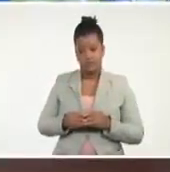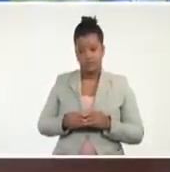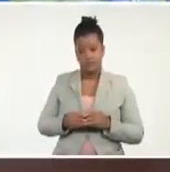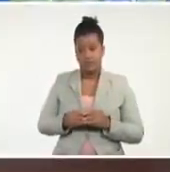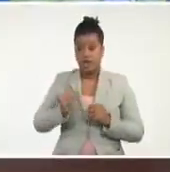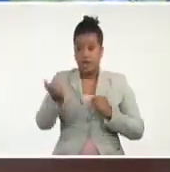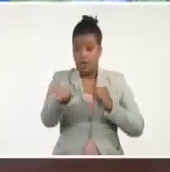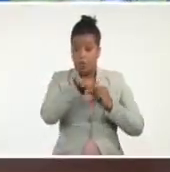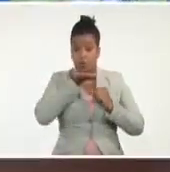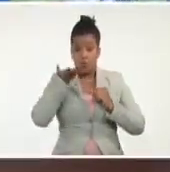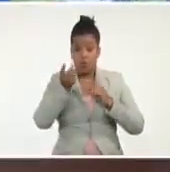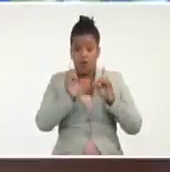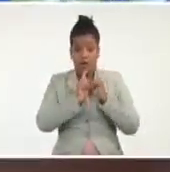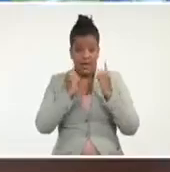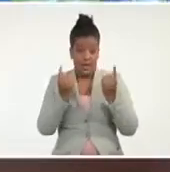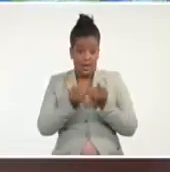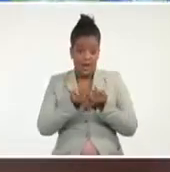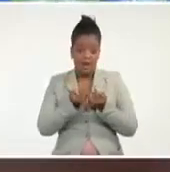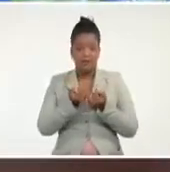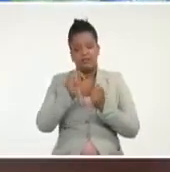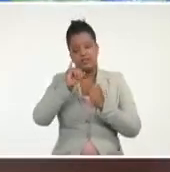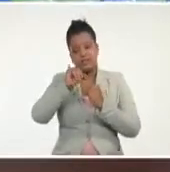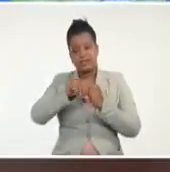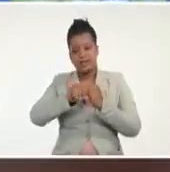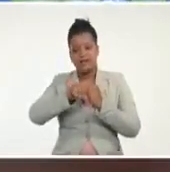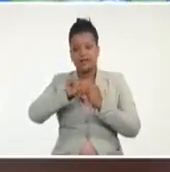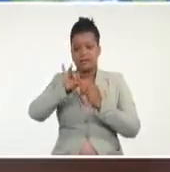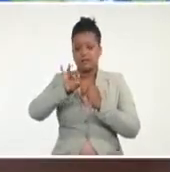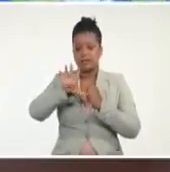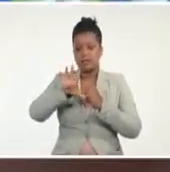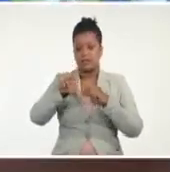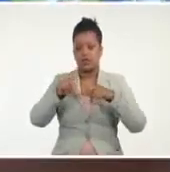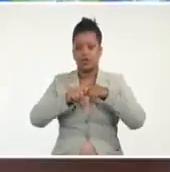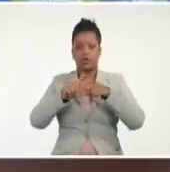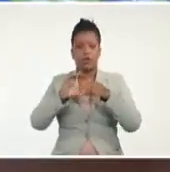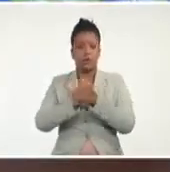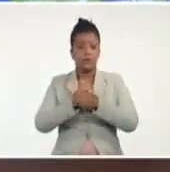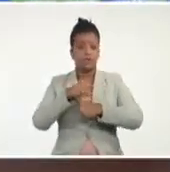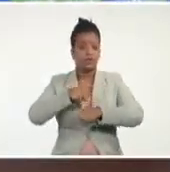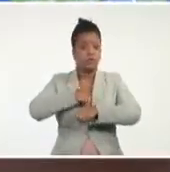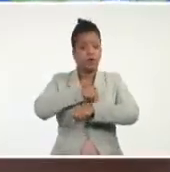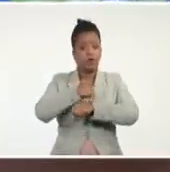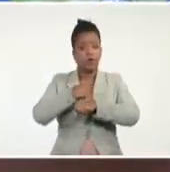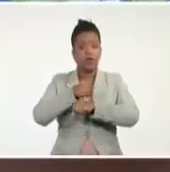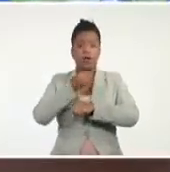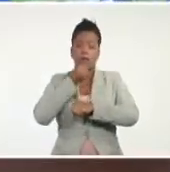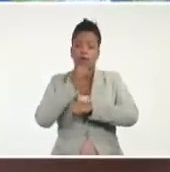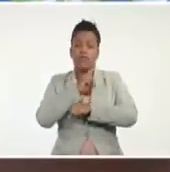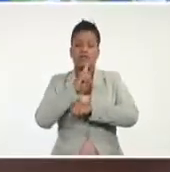que ya les dio entre 60 y 75 kilómetros por hora sostenido con alguna racha de 100.